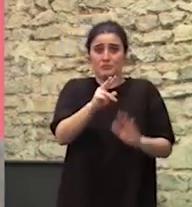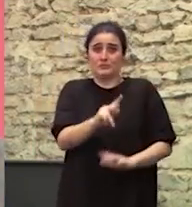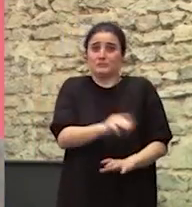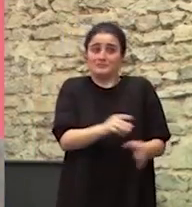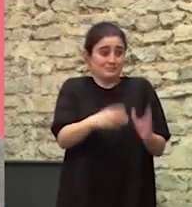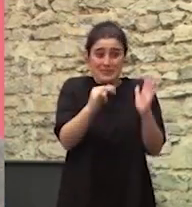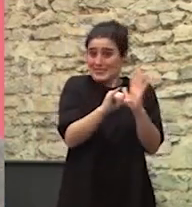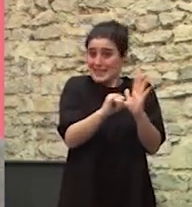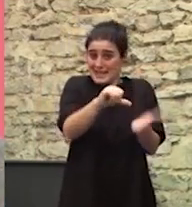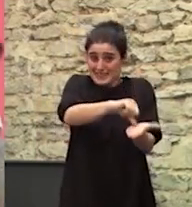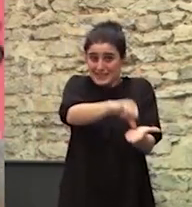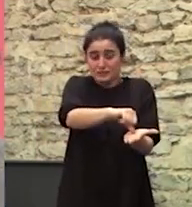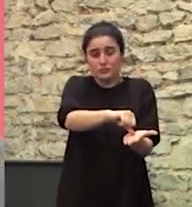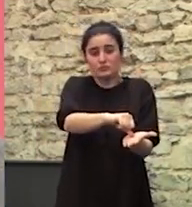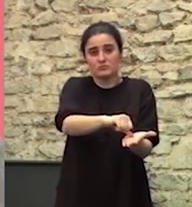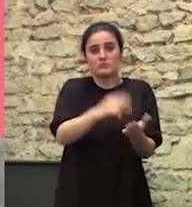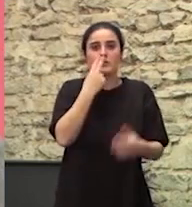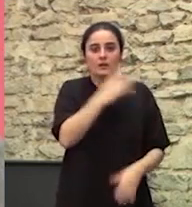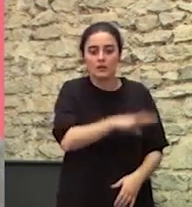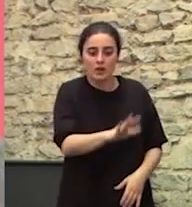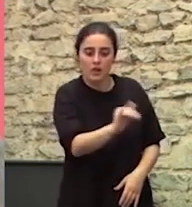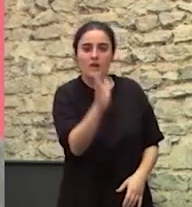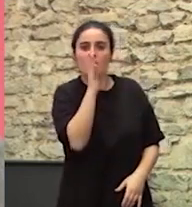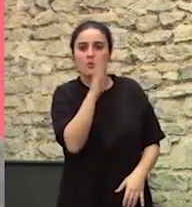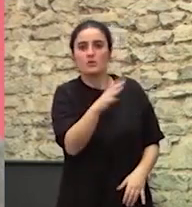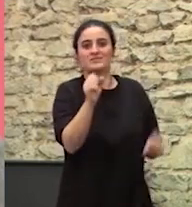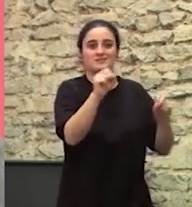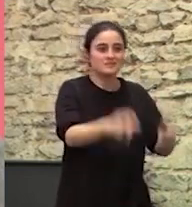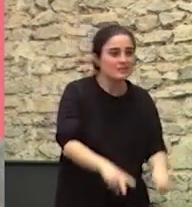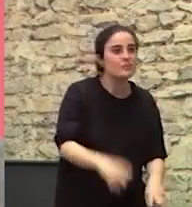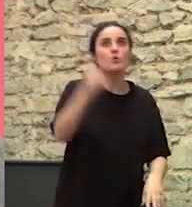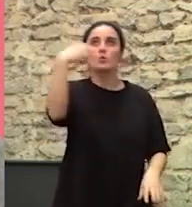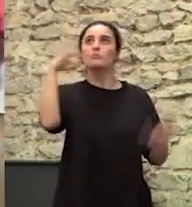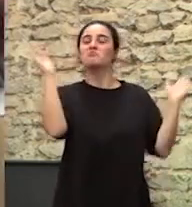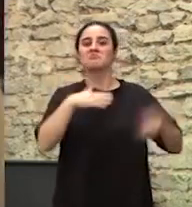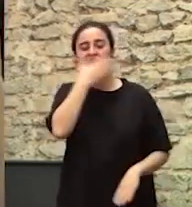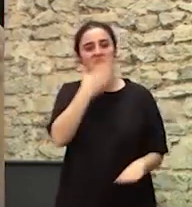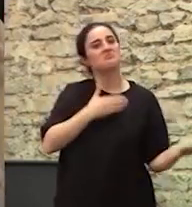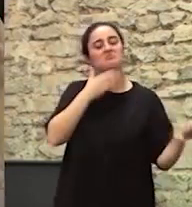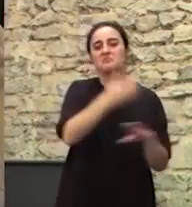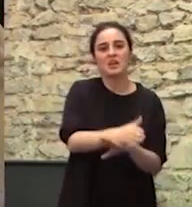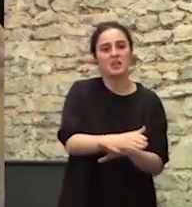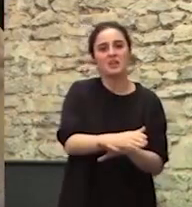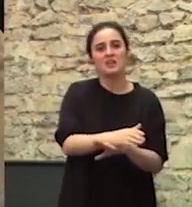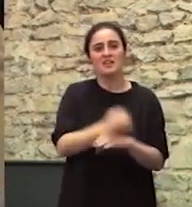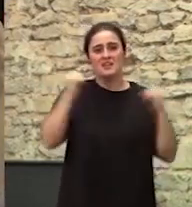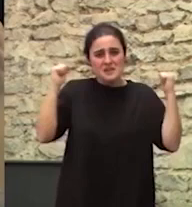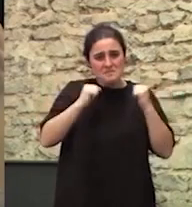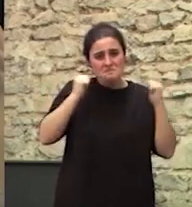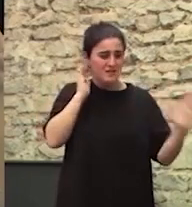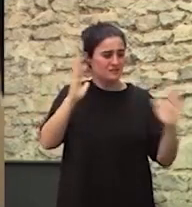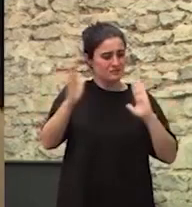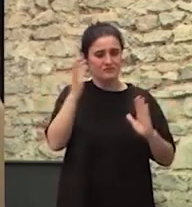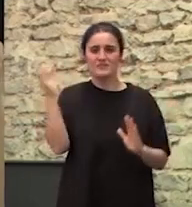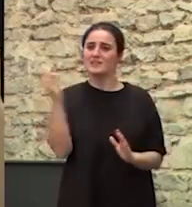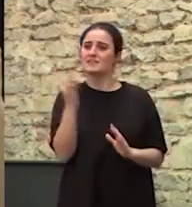de la Puerta del Sol Y hay niños pequeñitos que no tienen agua Que no tienen luz, que no van al cole Que en invierno tienen que romper los